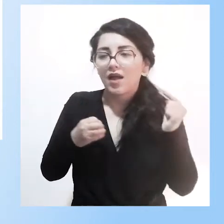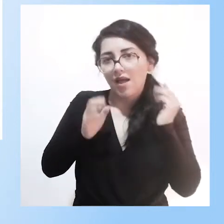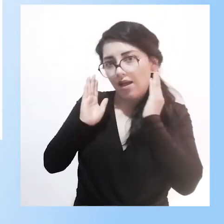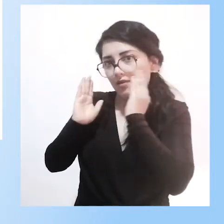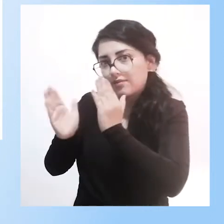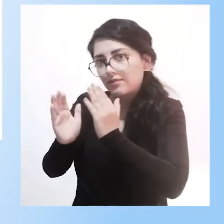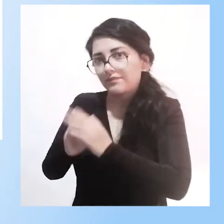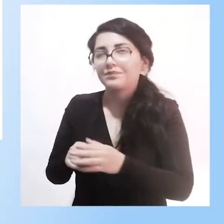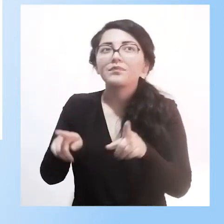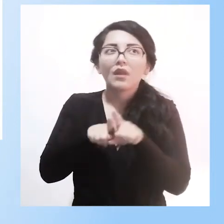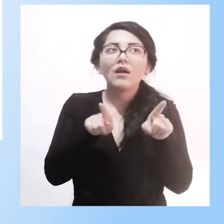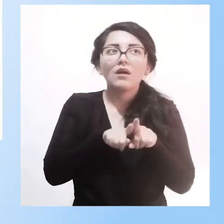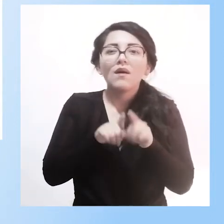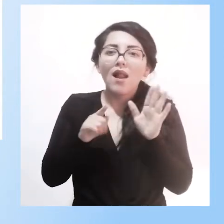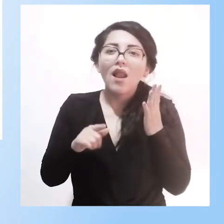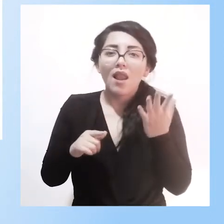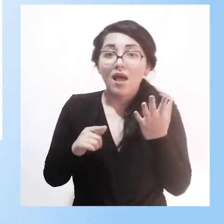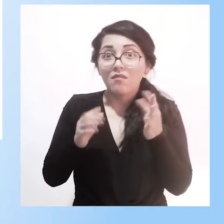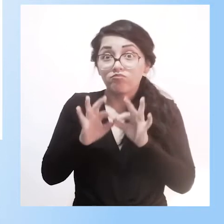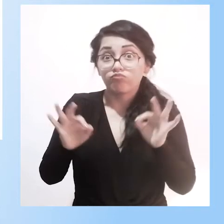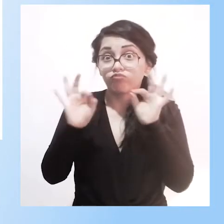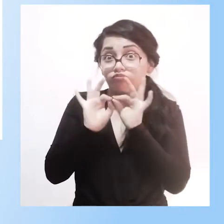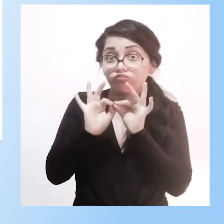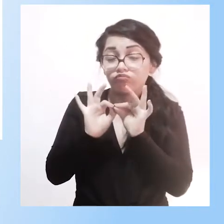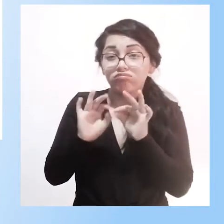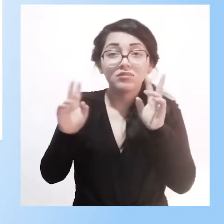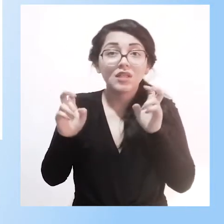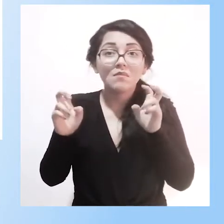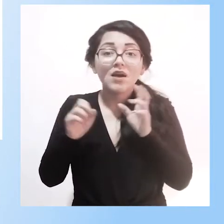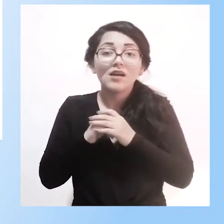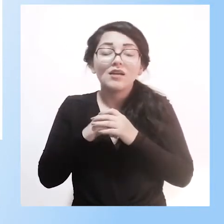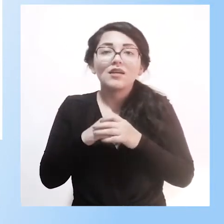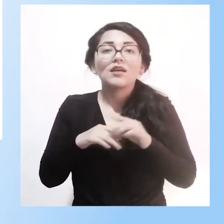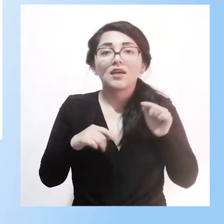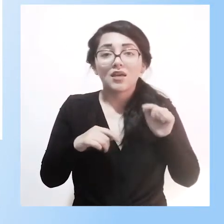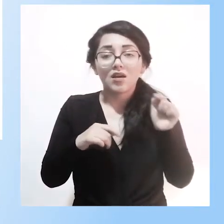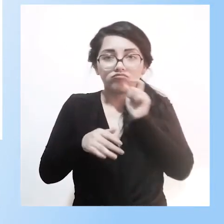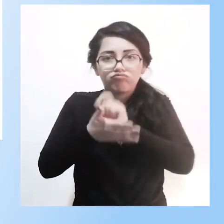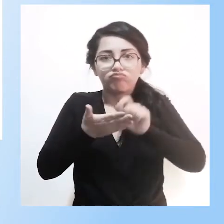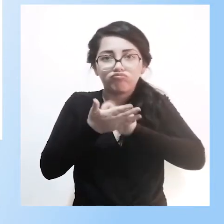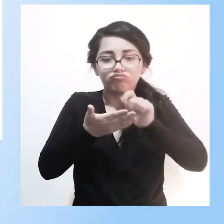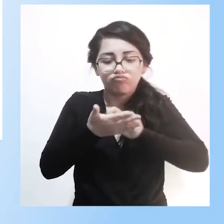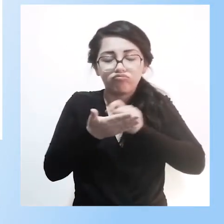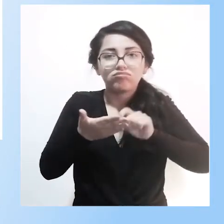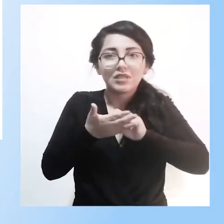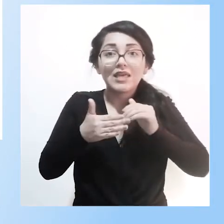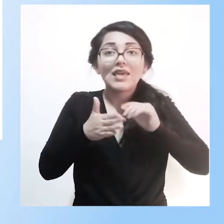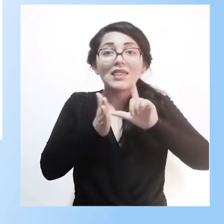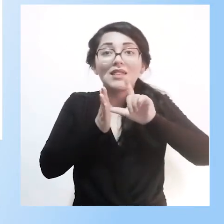Otra cosa que ha sido destacada son las publicaciones que se hacen en determinados